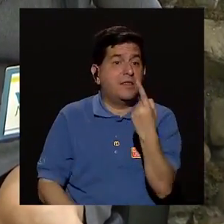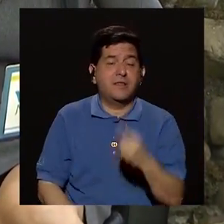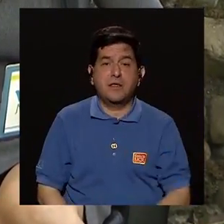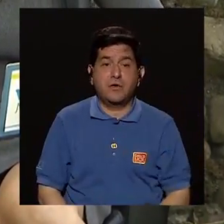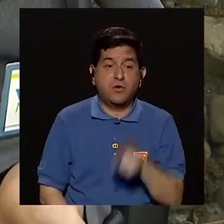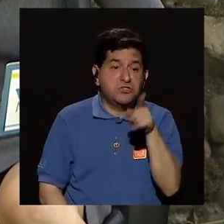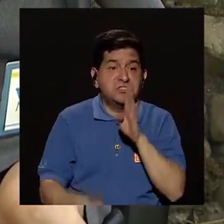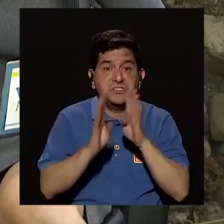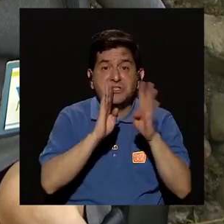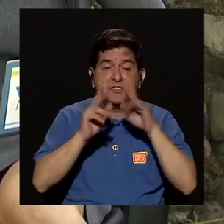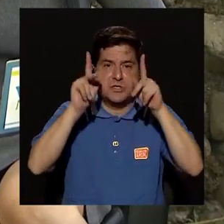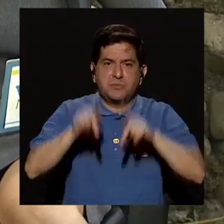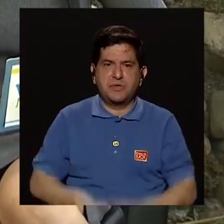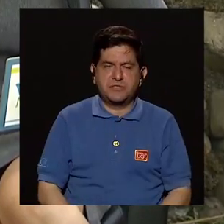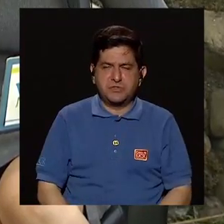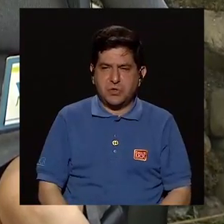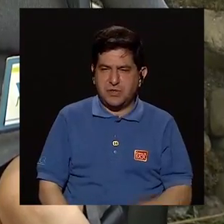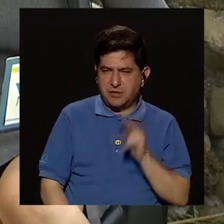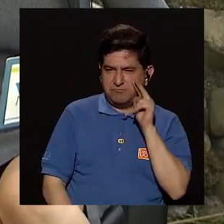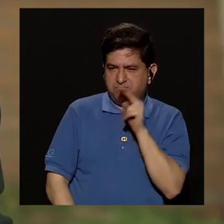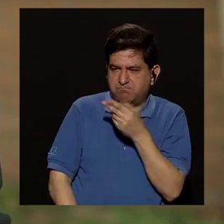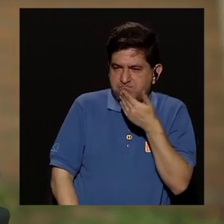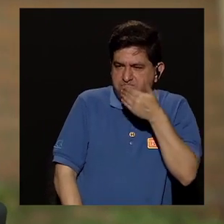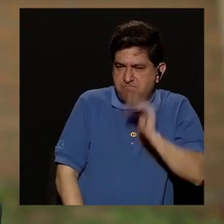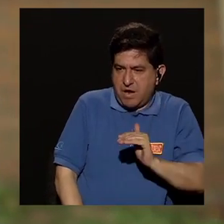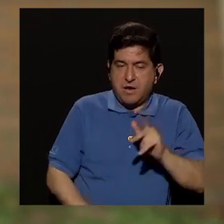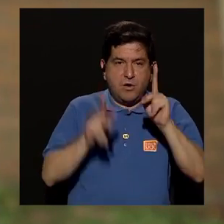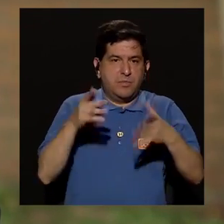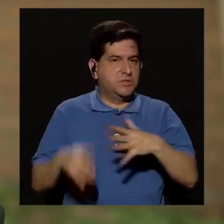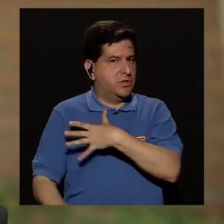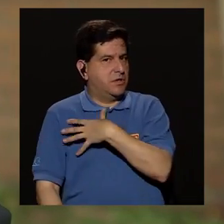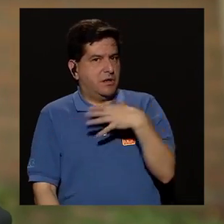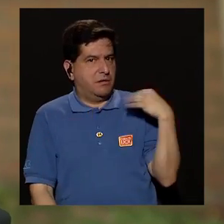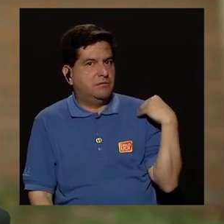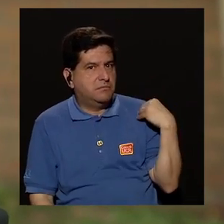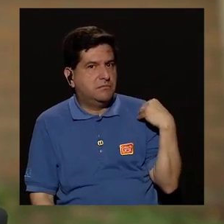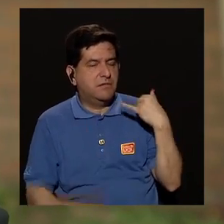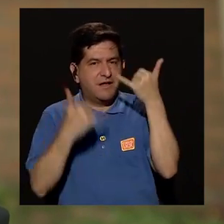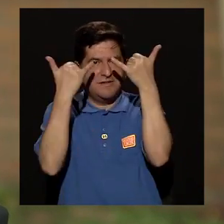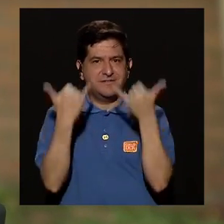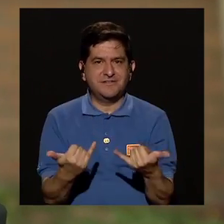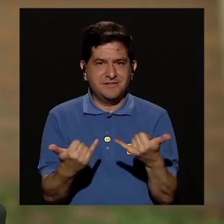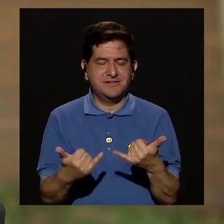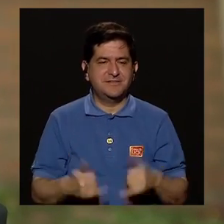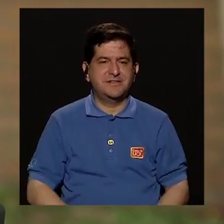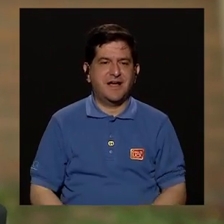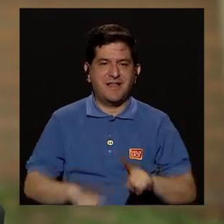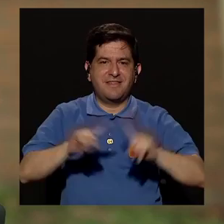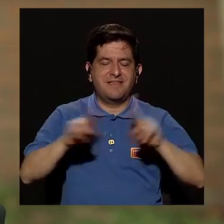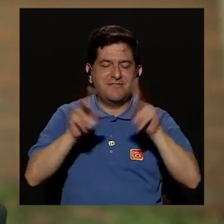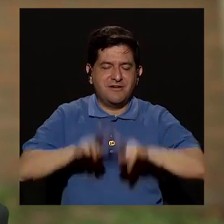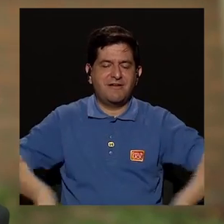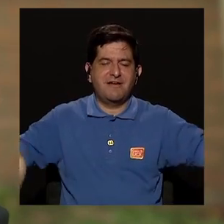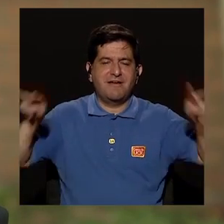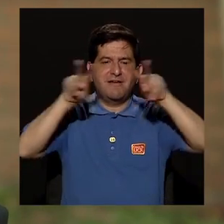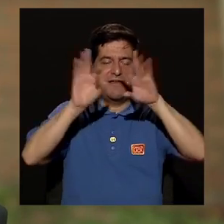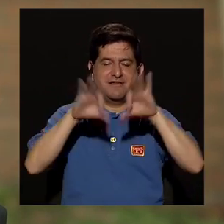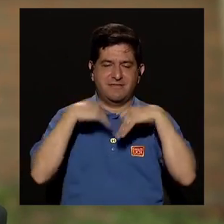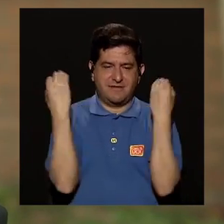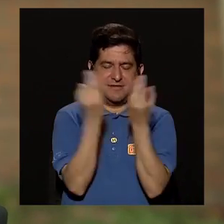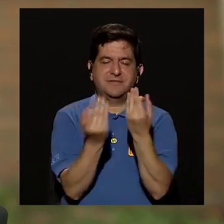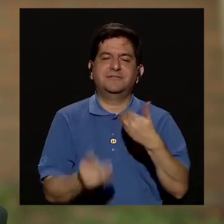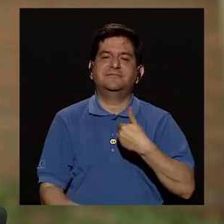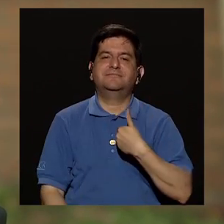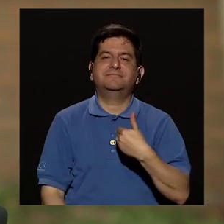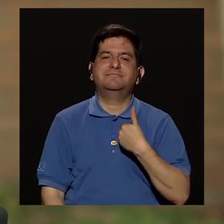porque sabe que cada vez que habla de eso alguien hizo mala cara, a alguien no le gustó. Entonces ahí ya hay una base de valores que esa familia